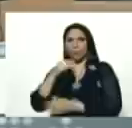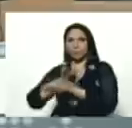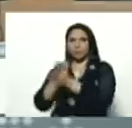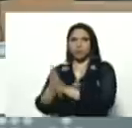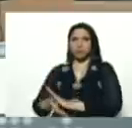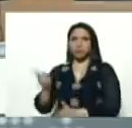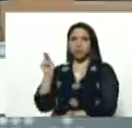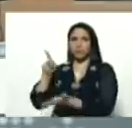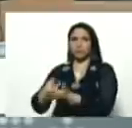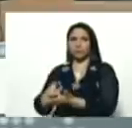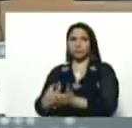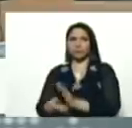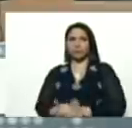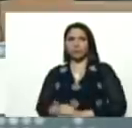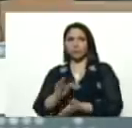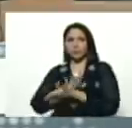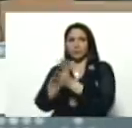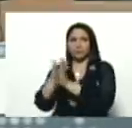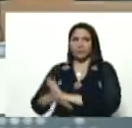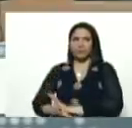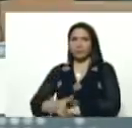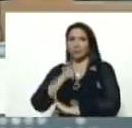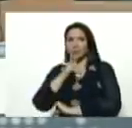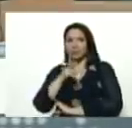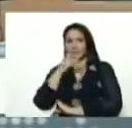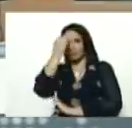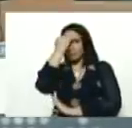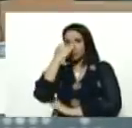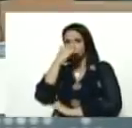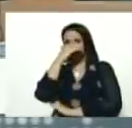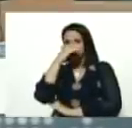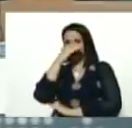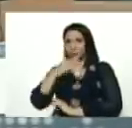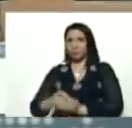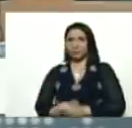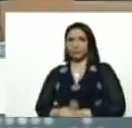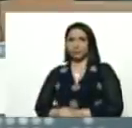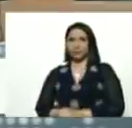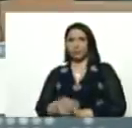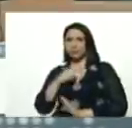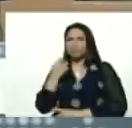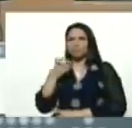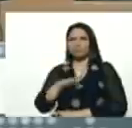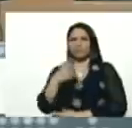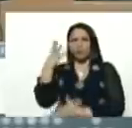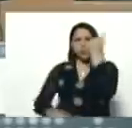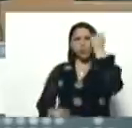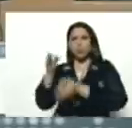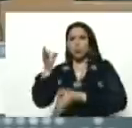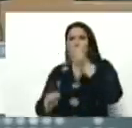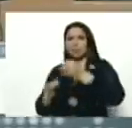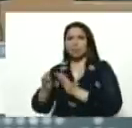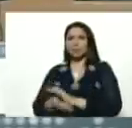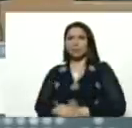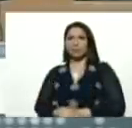tiene el mérito, de destruir lo destruido, ese criminal, ese mercenario, se asesino, se es prófugo de la justicia,